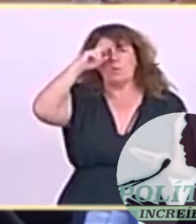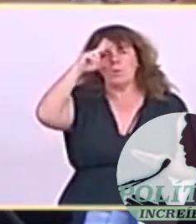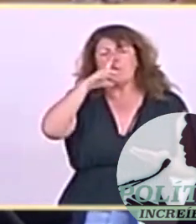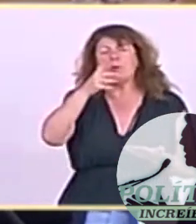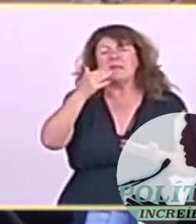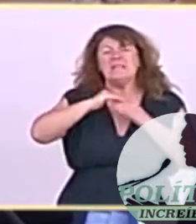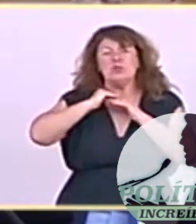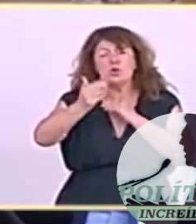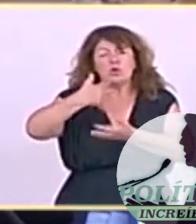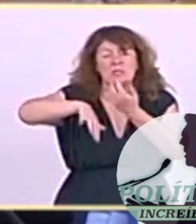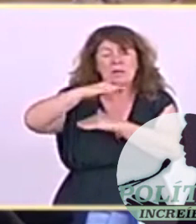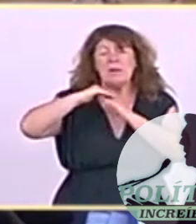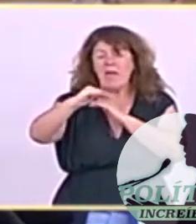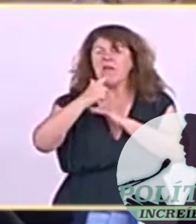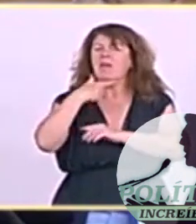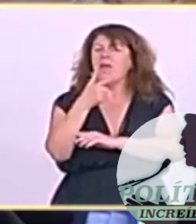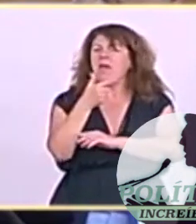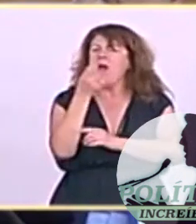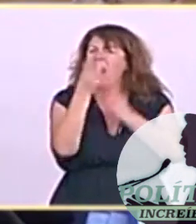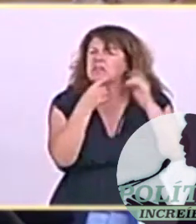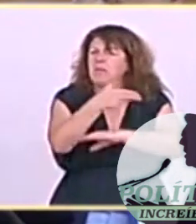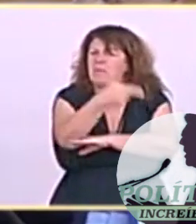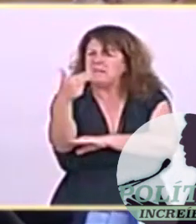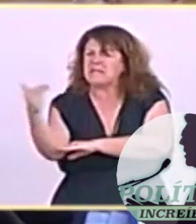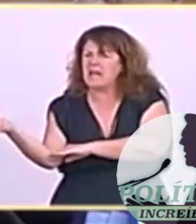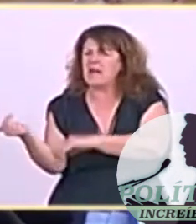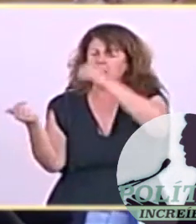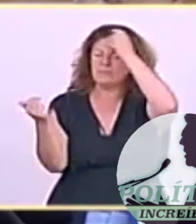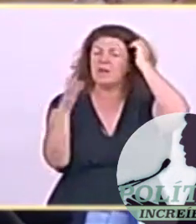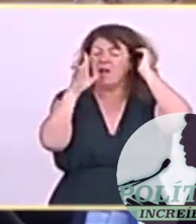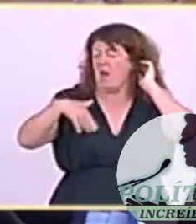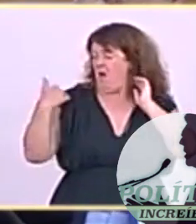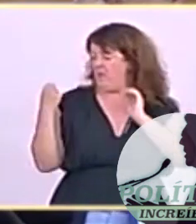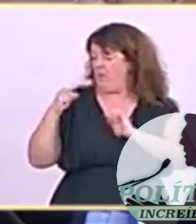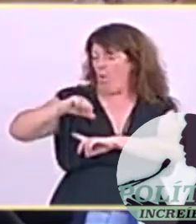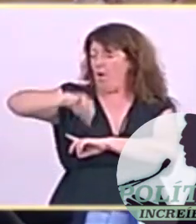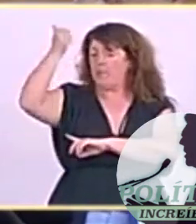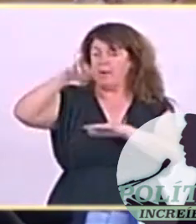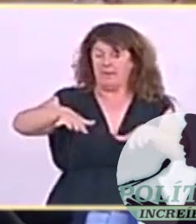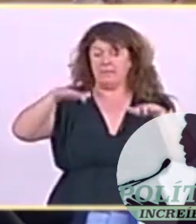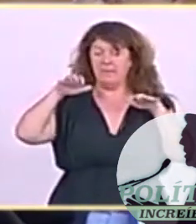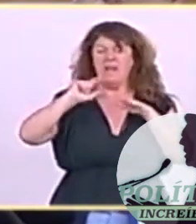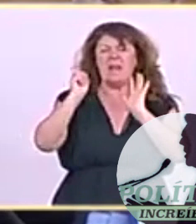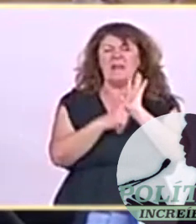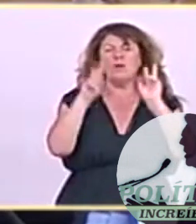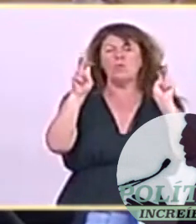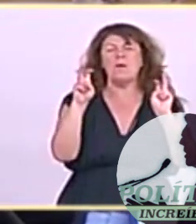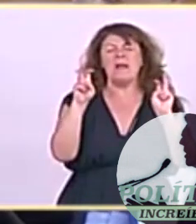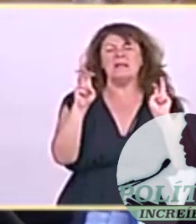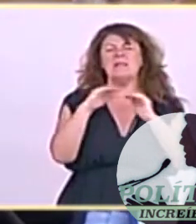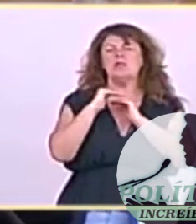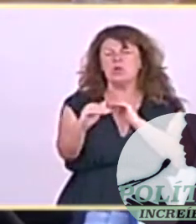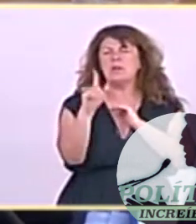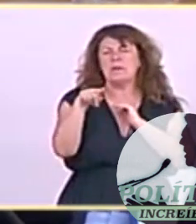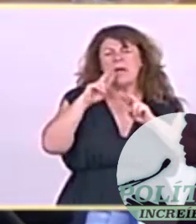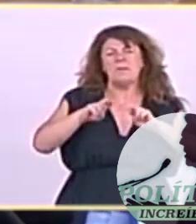esta Cámara aprobaba de forma definitiva la nueva Ley de Pesca Sostenible e Investigación Pesquera, que se une a los